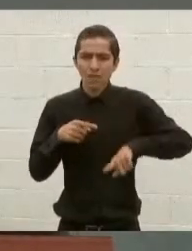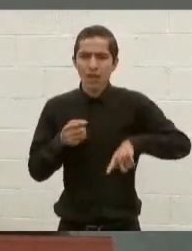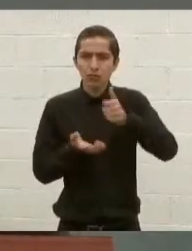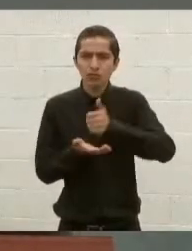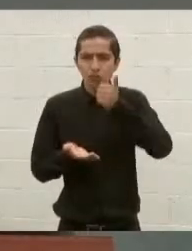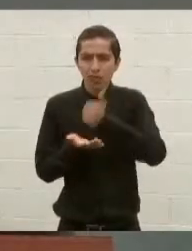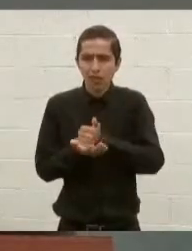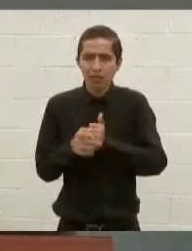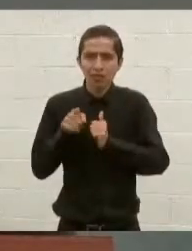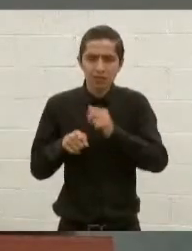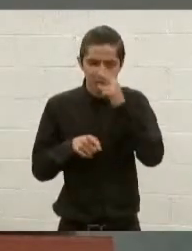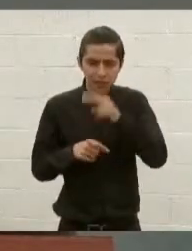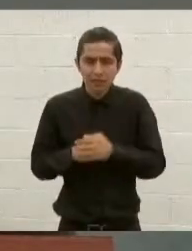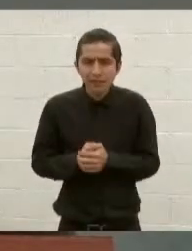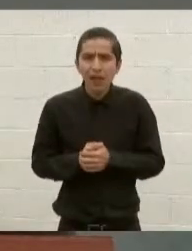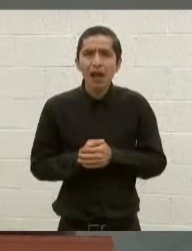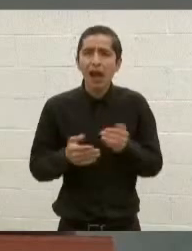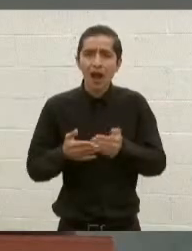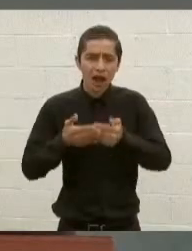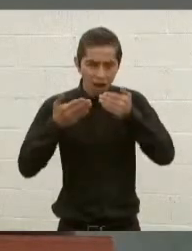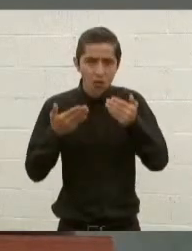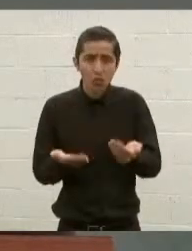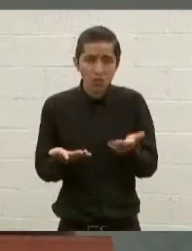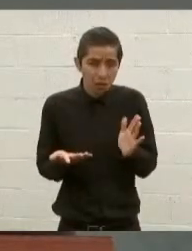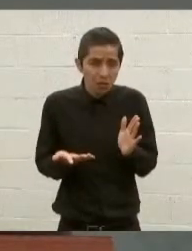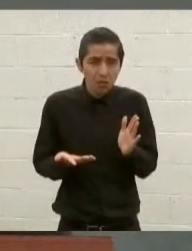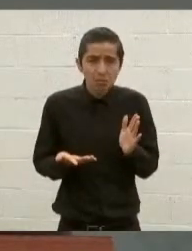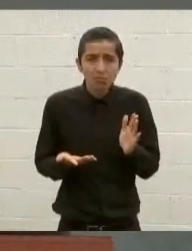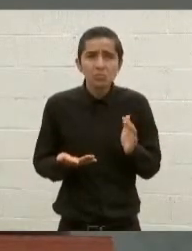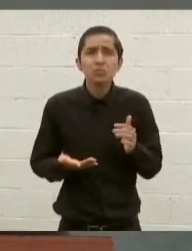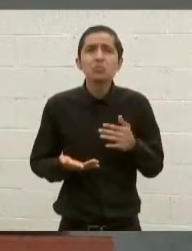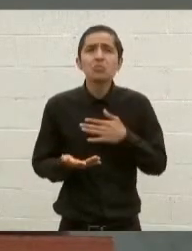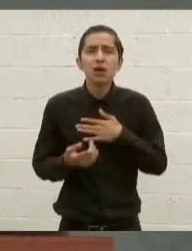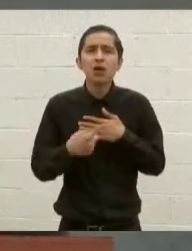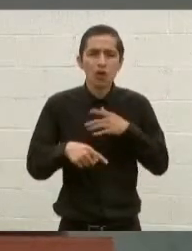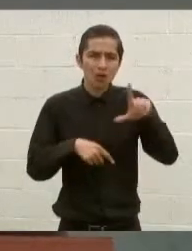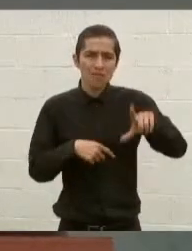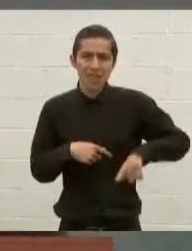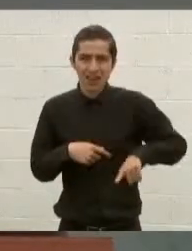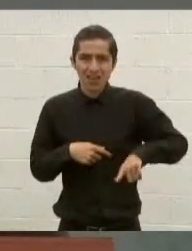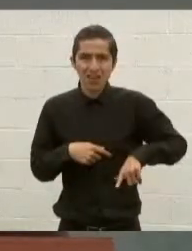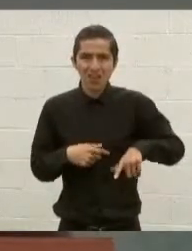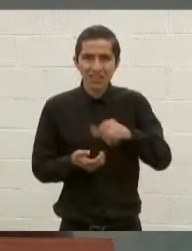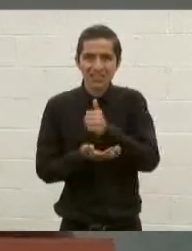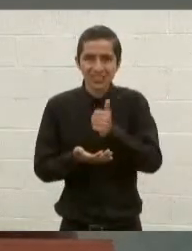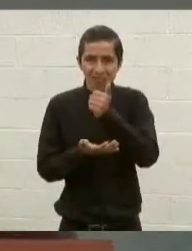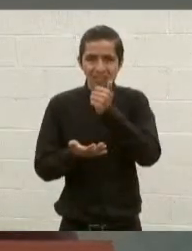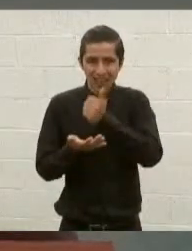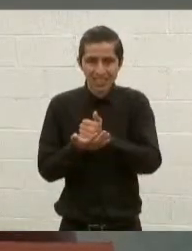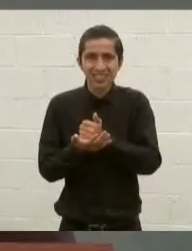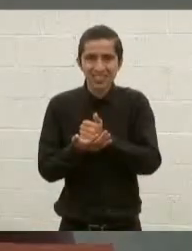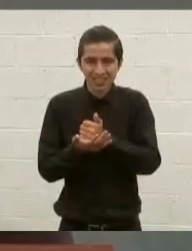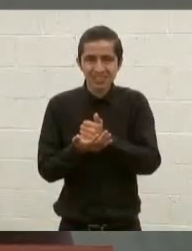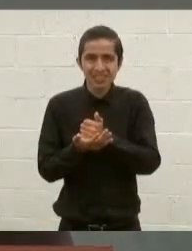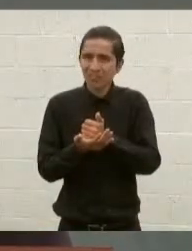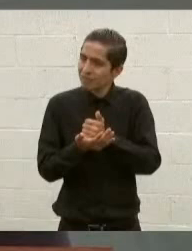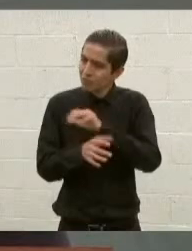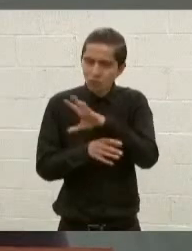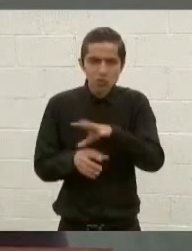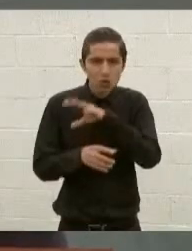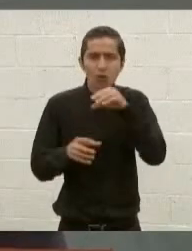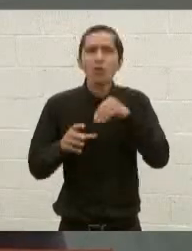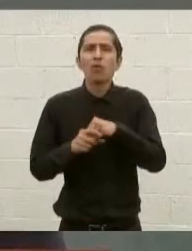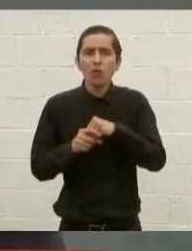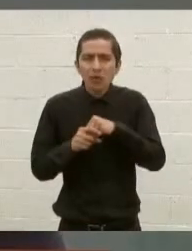Ponemos a disposición del Gobierno de la ciudad todas las